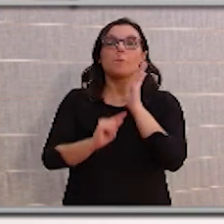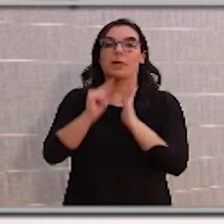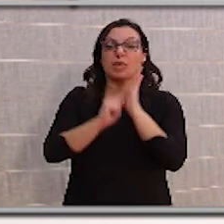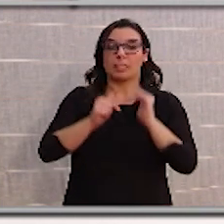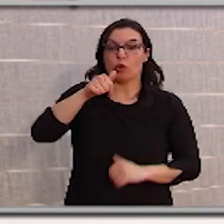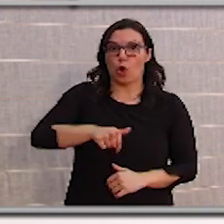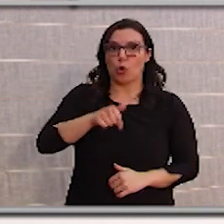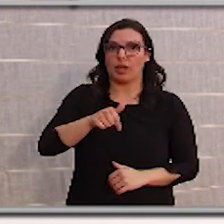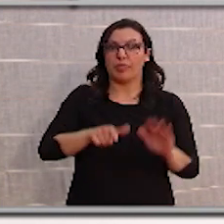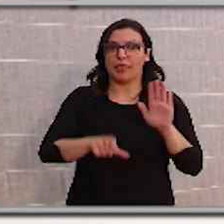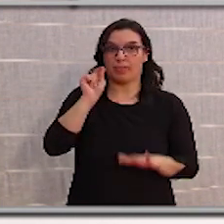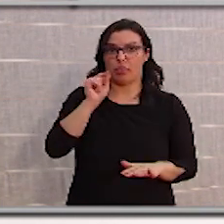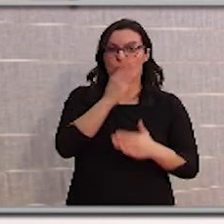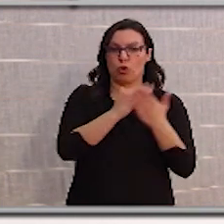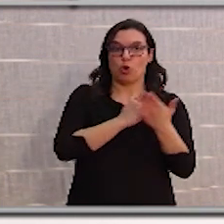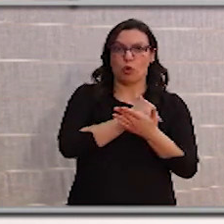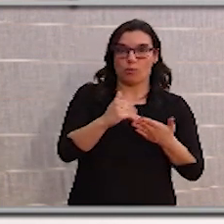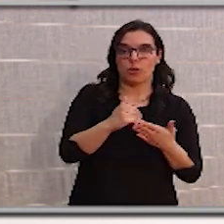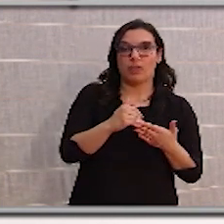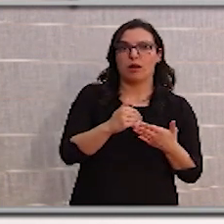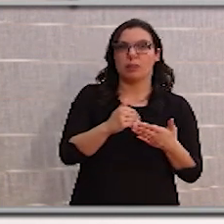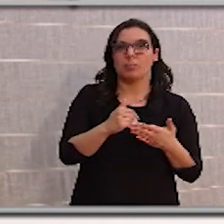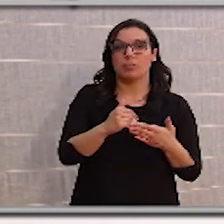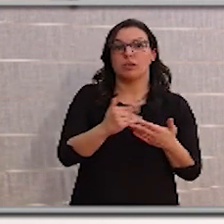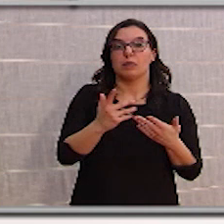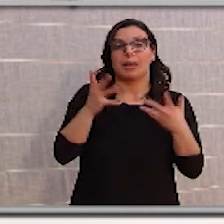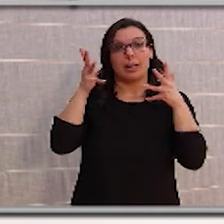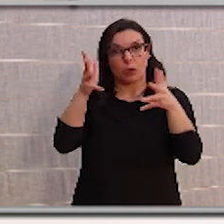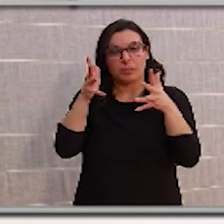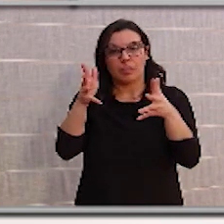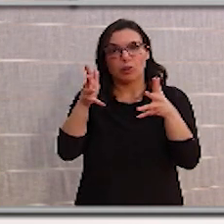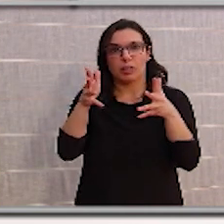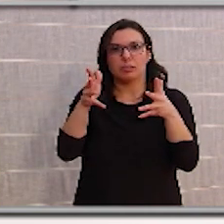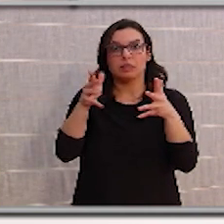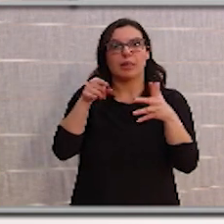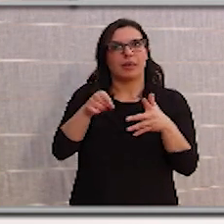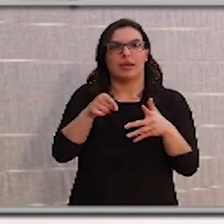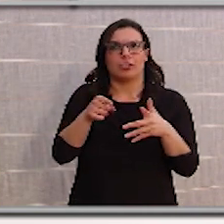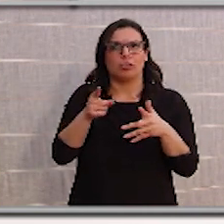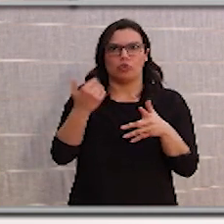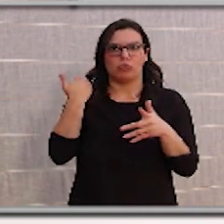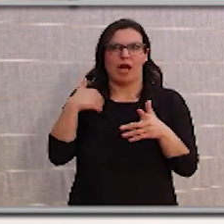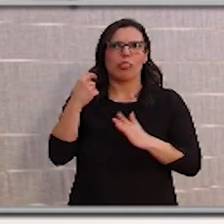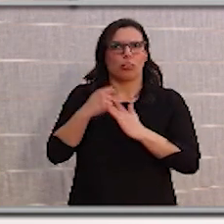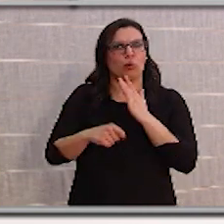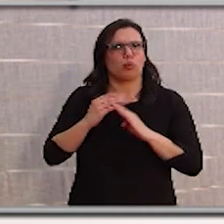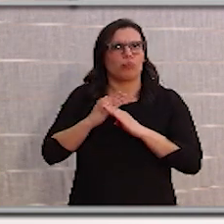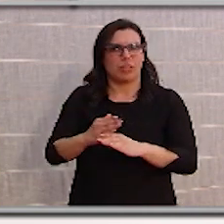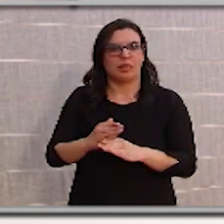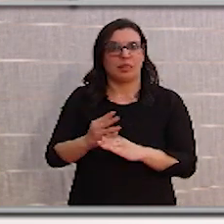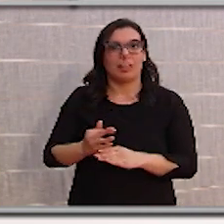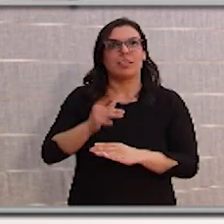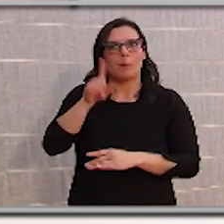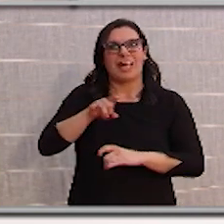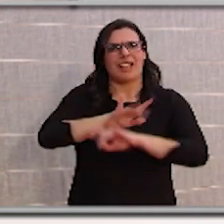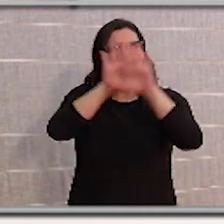hoy en la comunidad y las recomendaciones creemos que son de la suficiente intensidad y de la suficiente claridad, sobre todo, para la población.